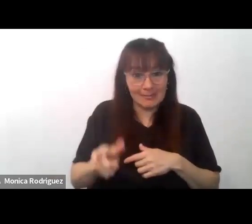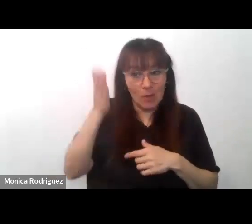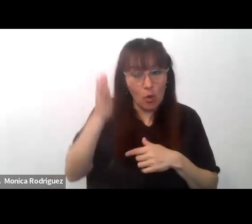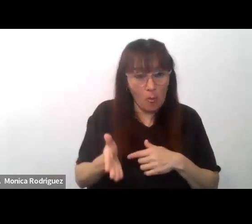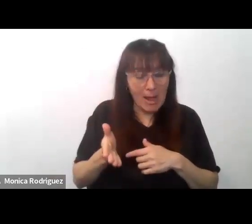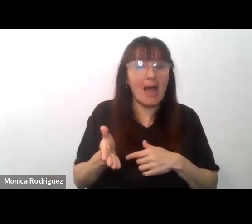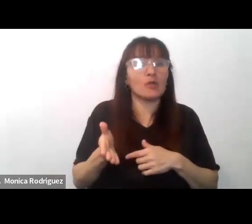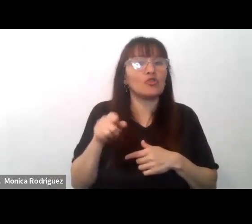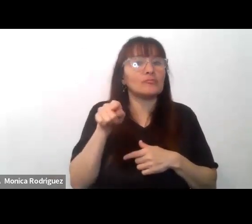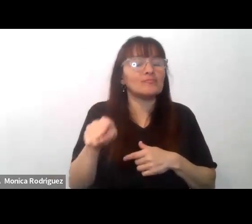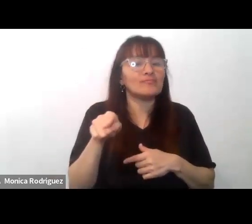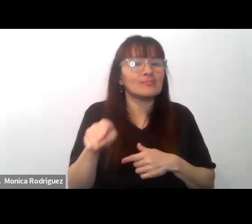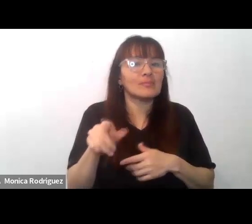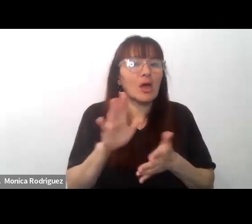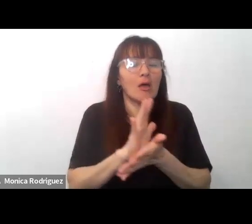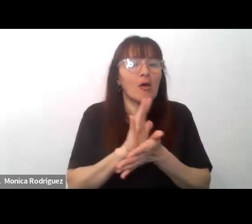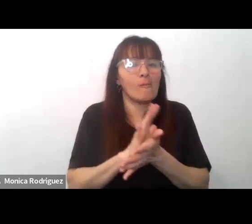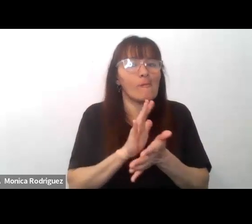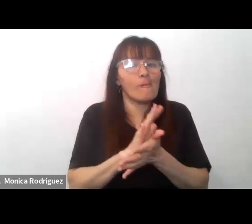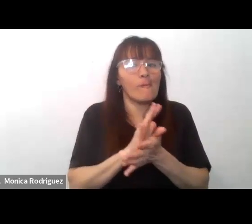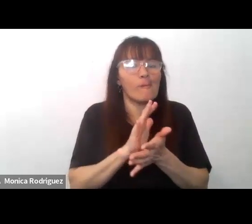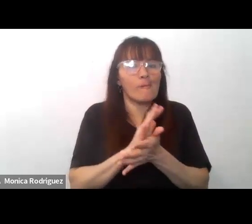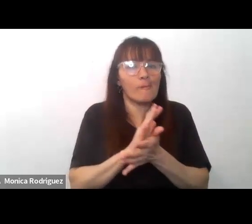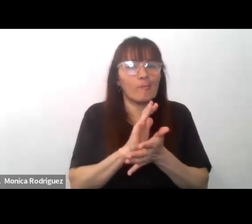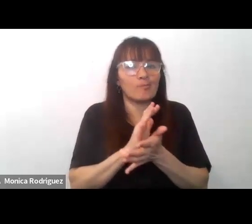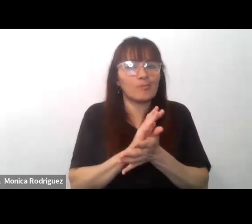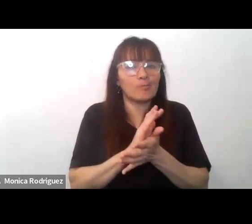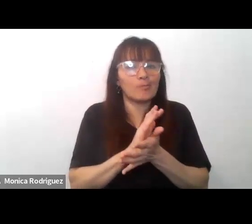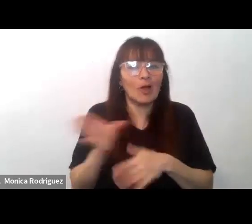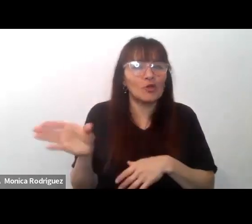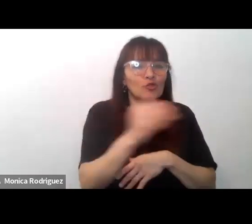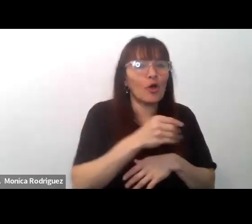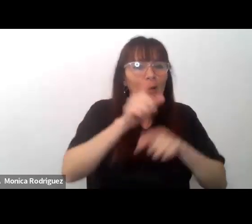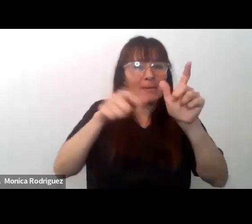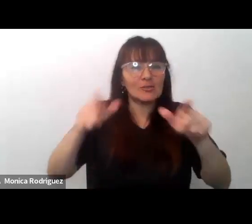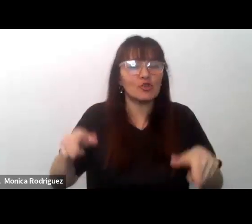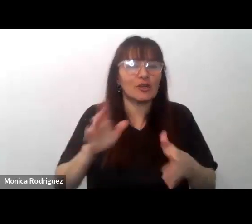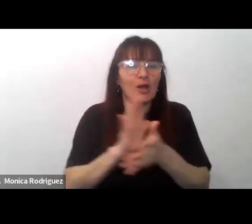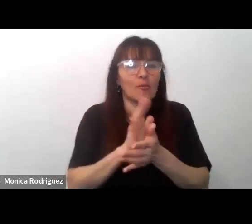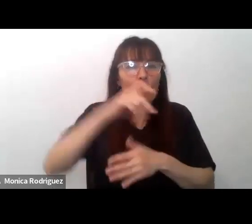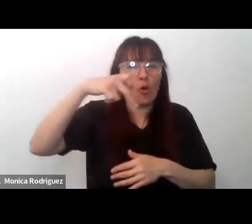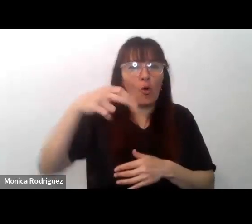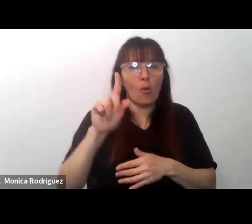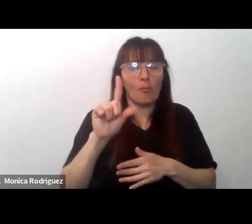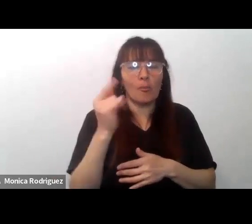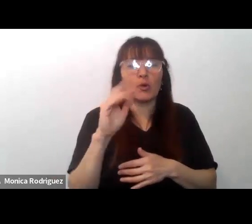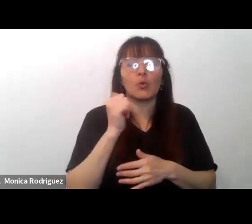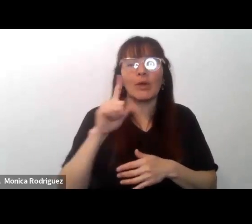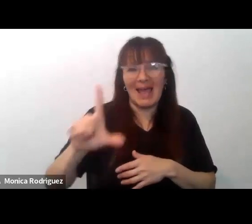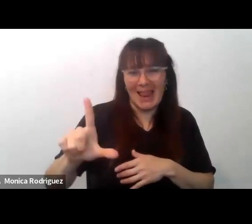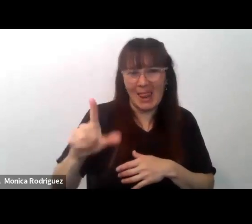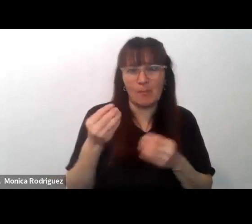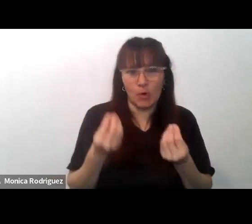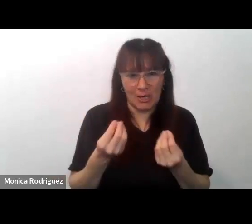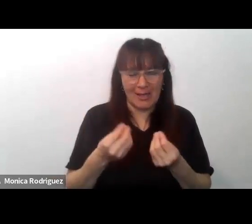es por definición plural todos somos seres plurales en el sentido en que somos portadores de